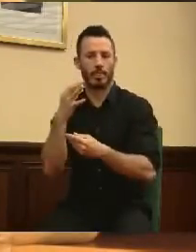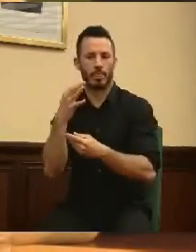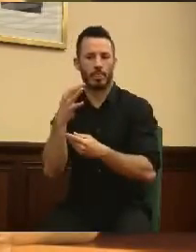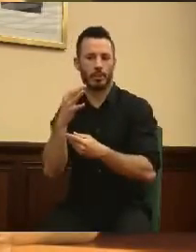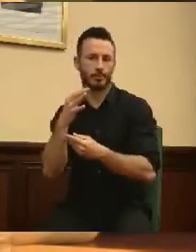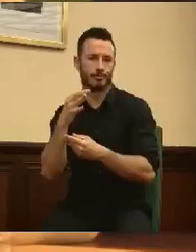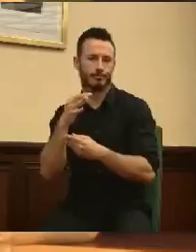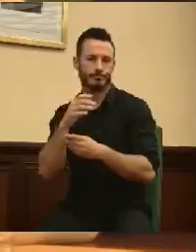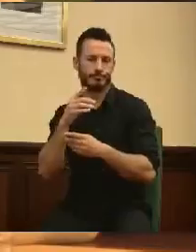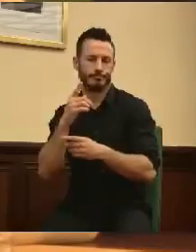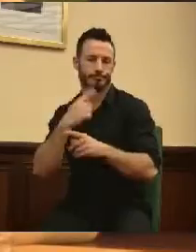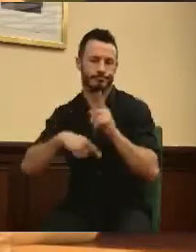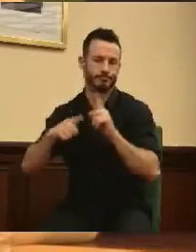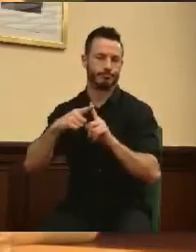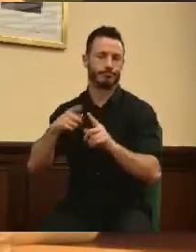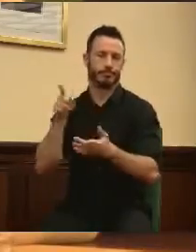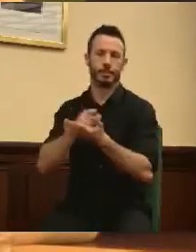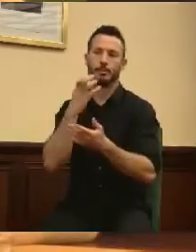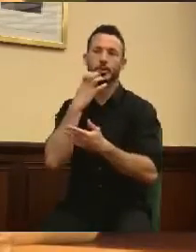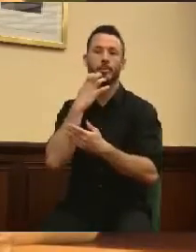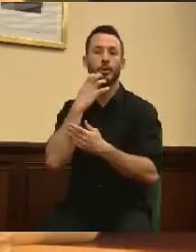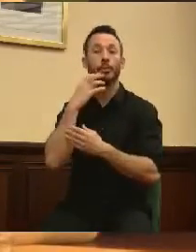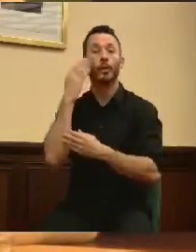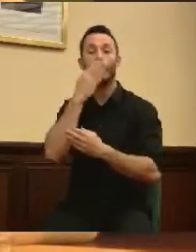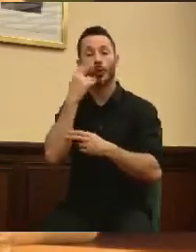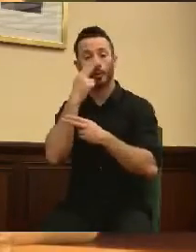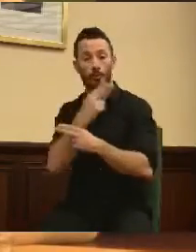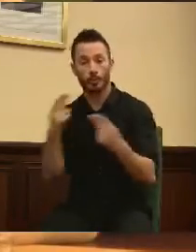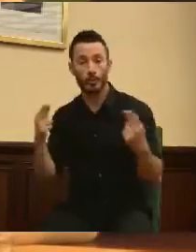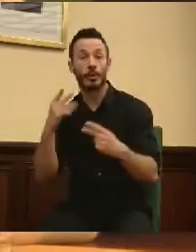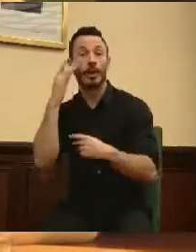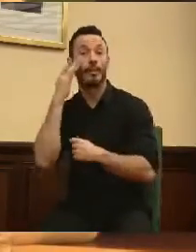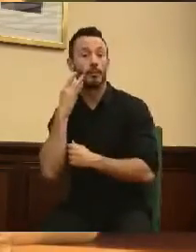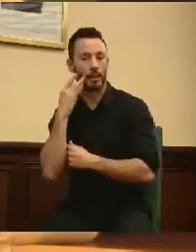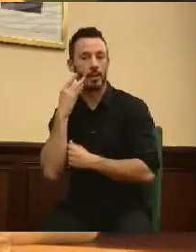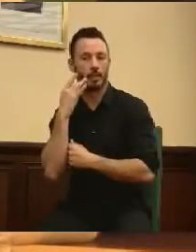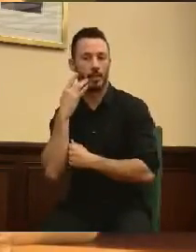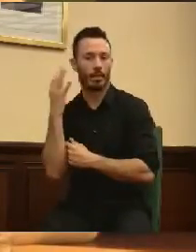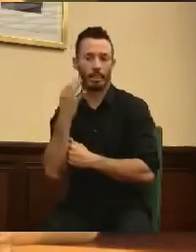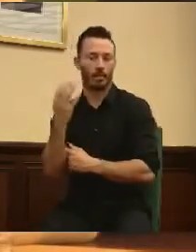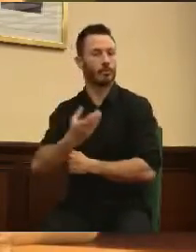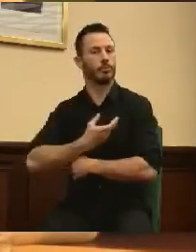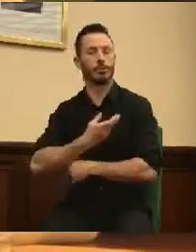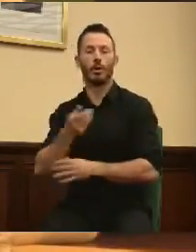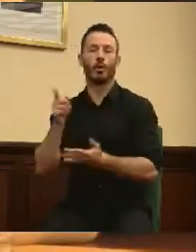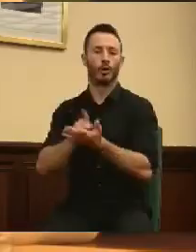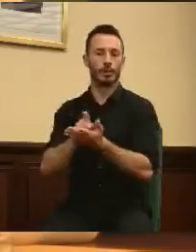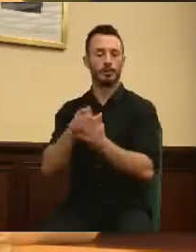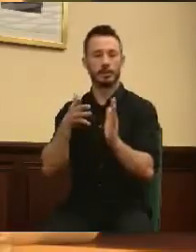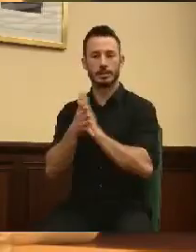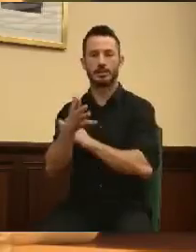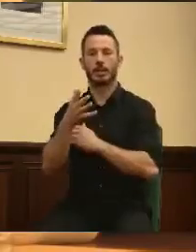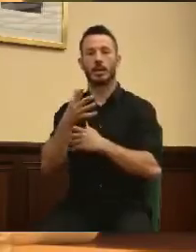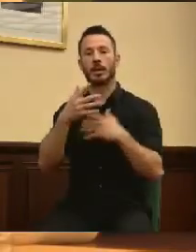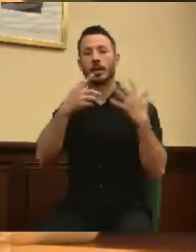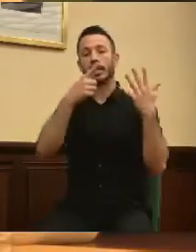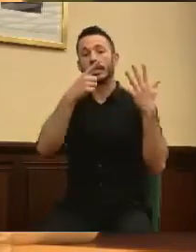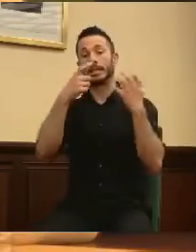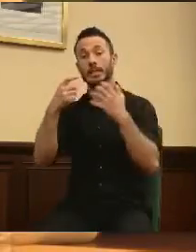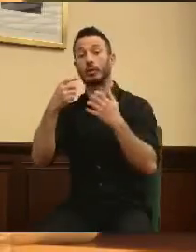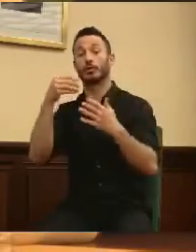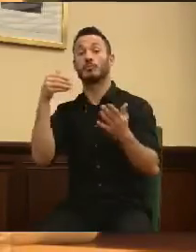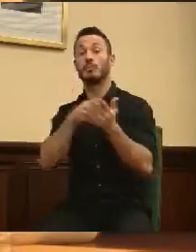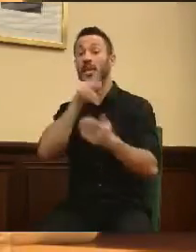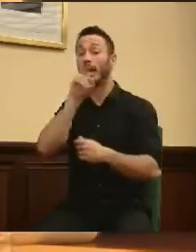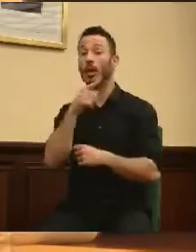Recuperar, por ejemplo, la gestión de la limpieza de los colegios públicos en nuestra ciudad resultaría en un ahorro inmediato de en torno a los 600.000 euros